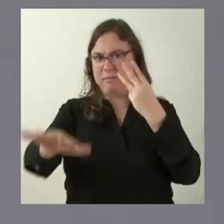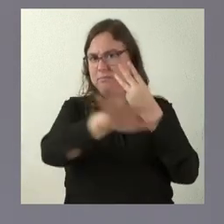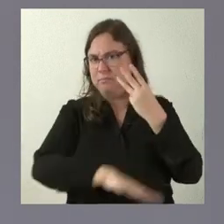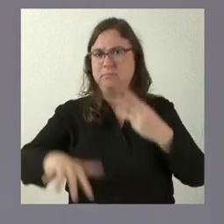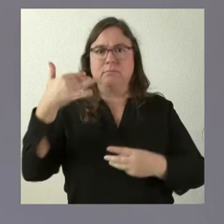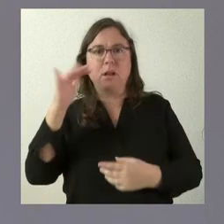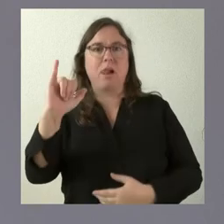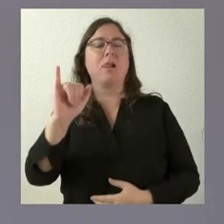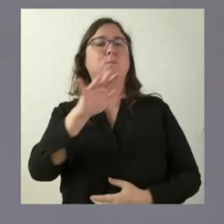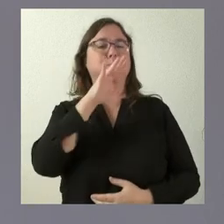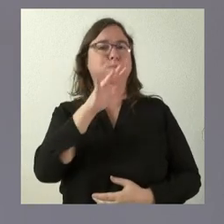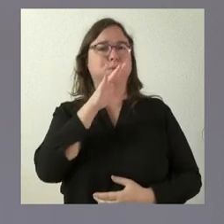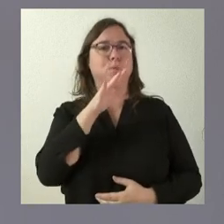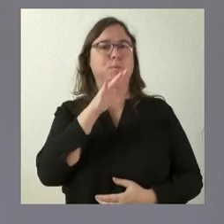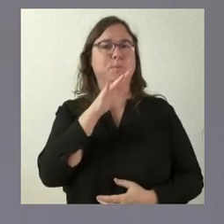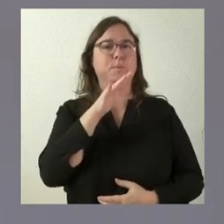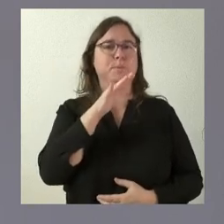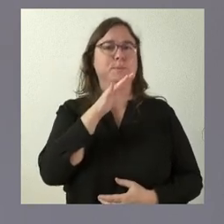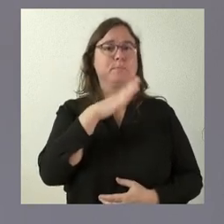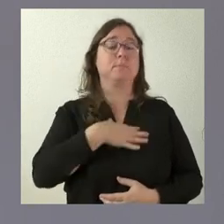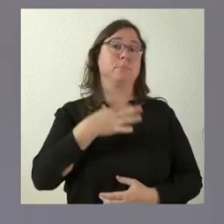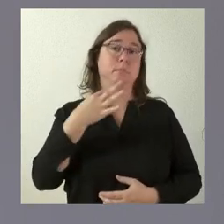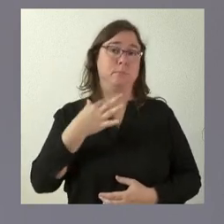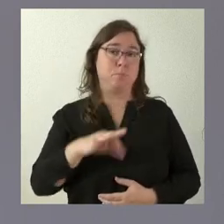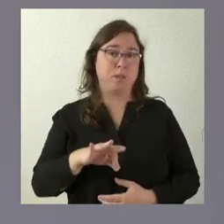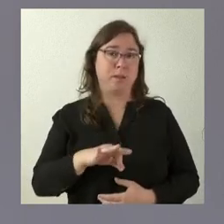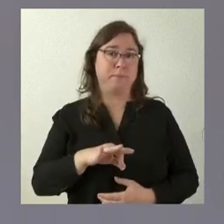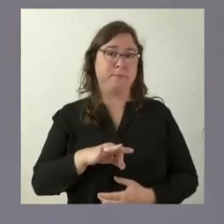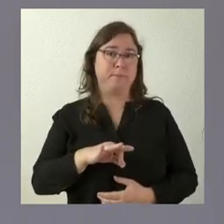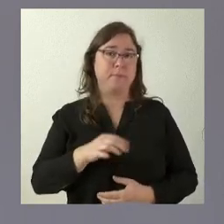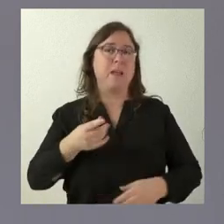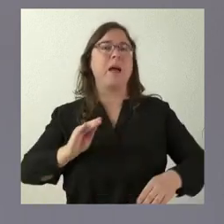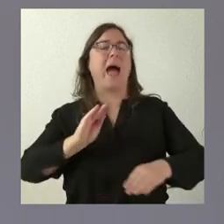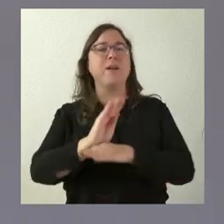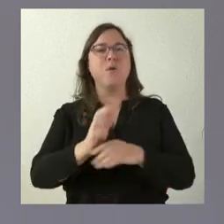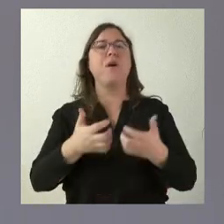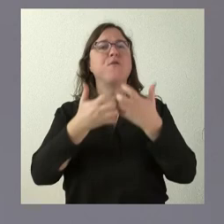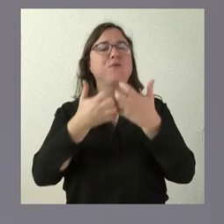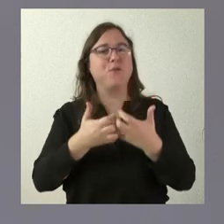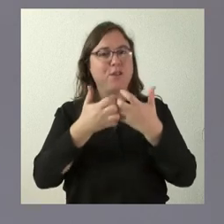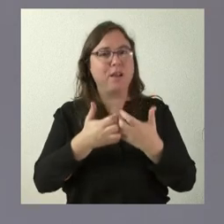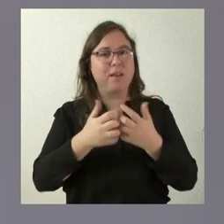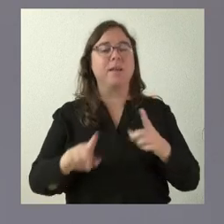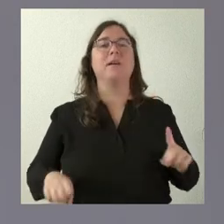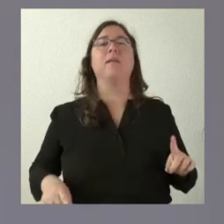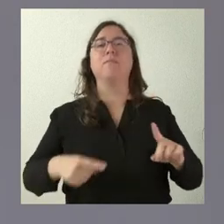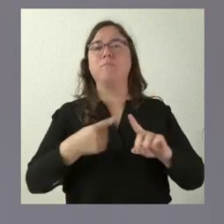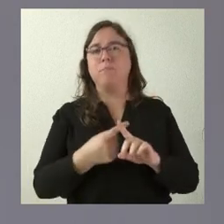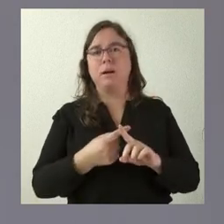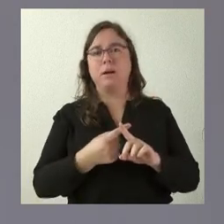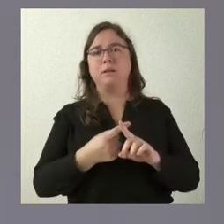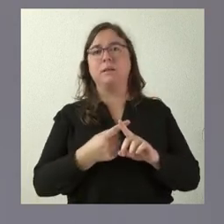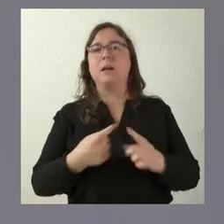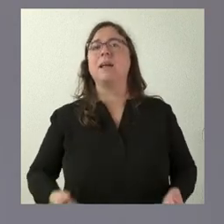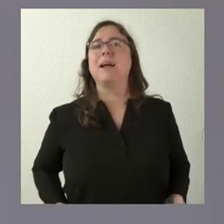porque esta posibilidad de esas ayudas de funcionamiento, de esa reducción de los